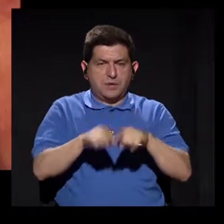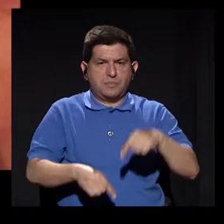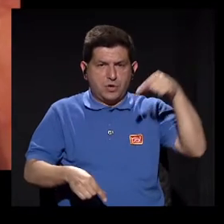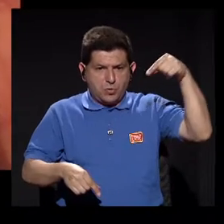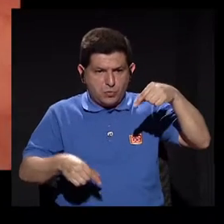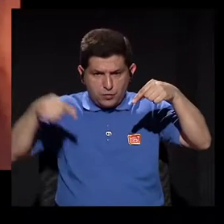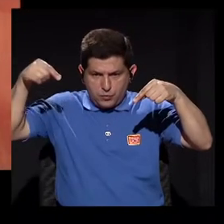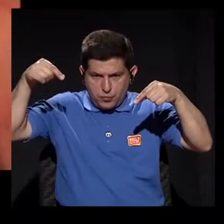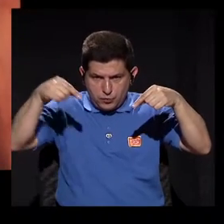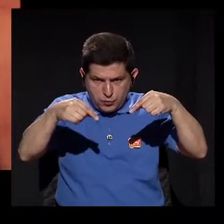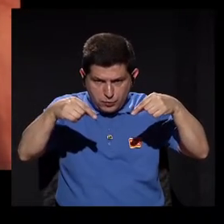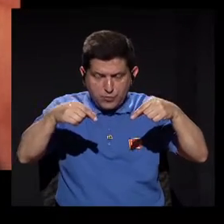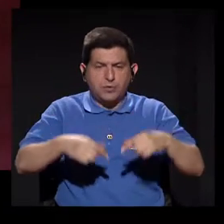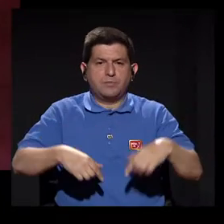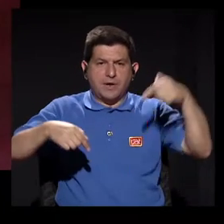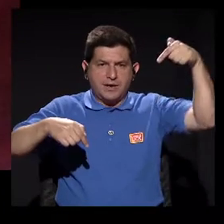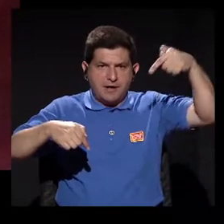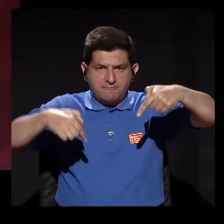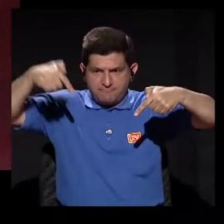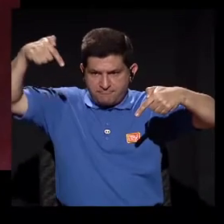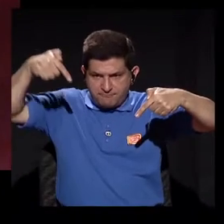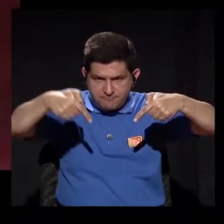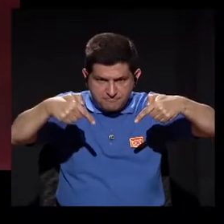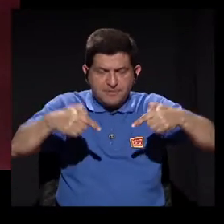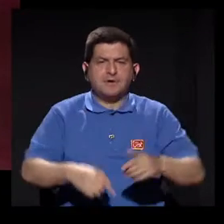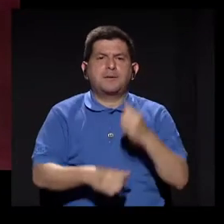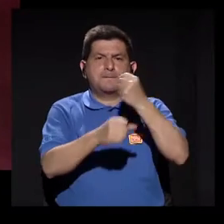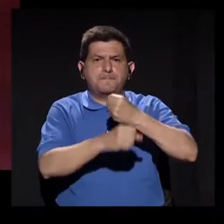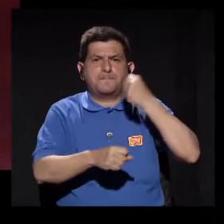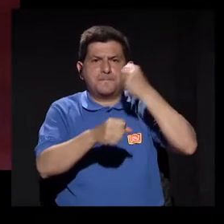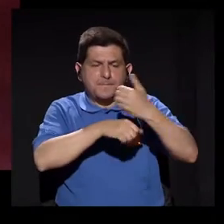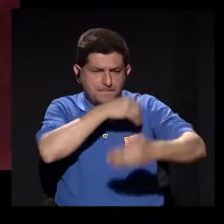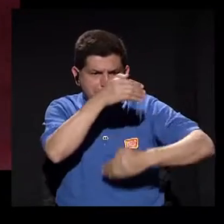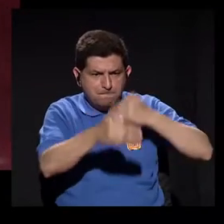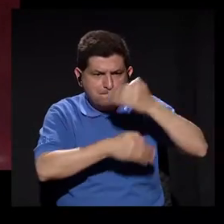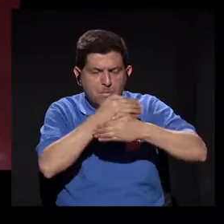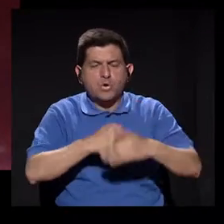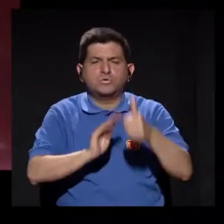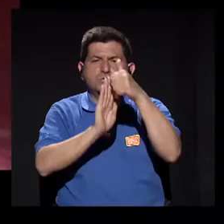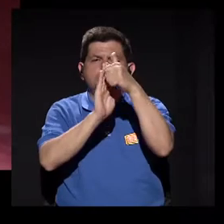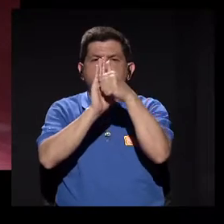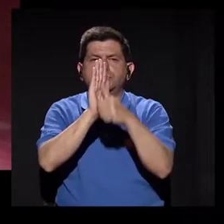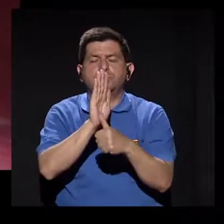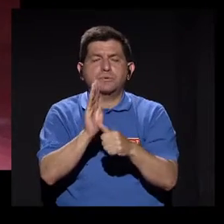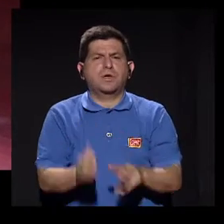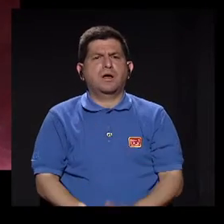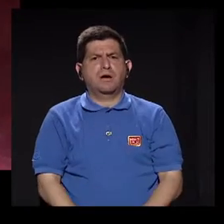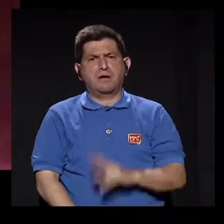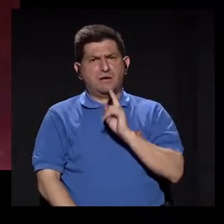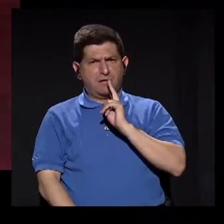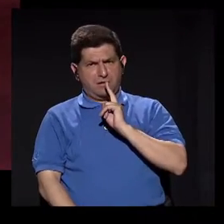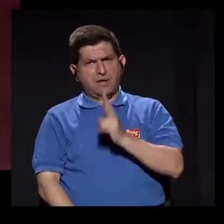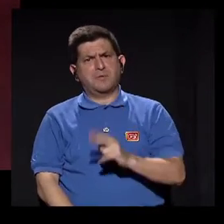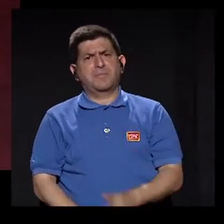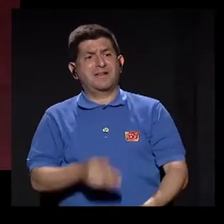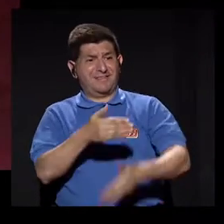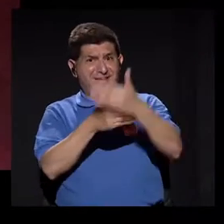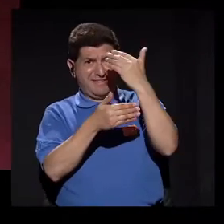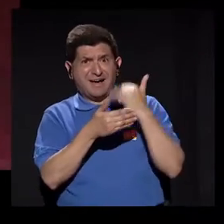espacios o puertos de trabajo y de esa manera realizamos los procedimientos quirúrgicos que realmente